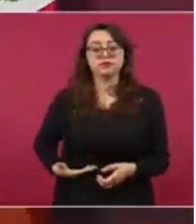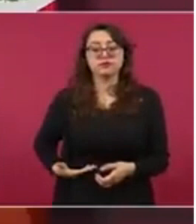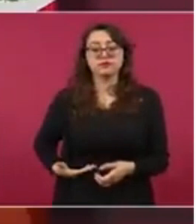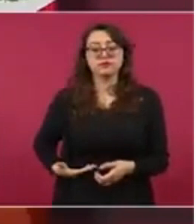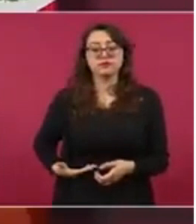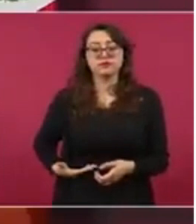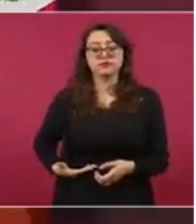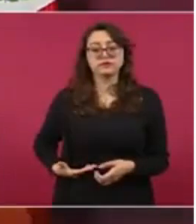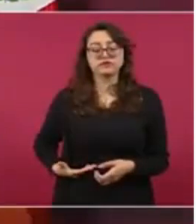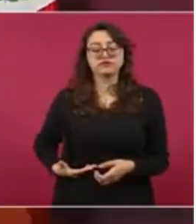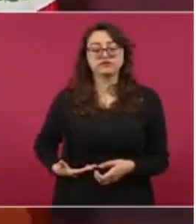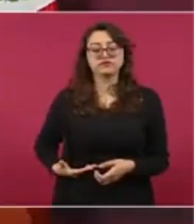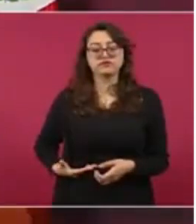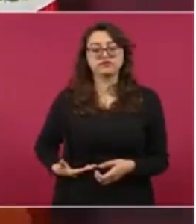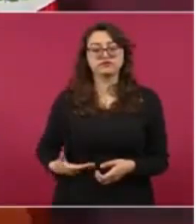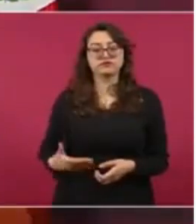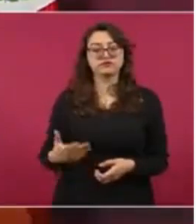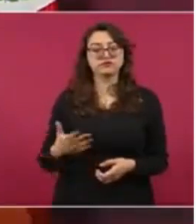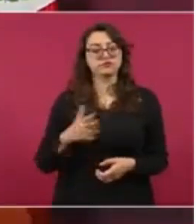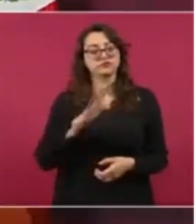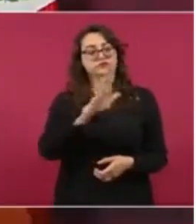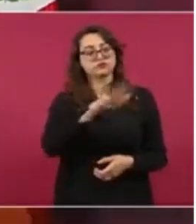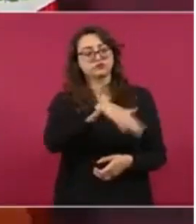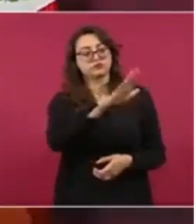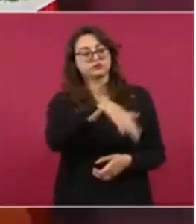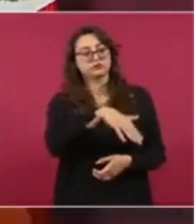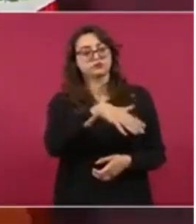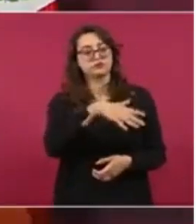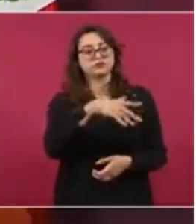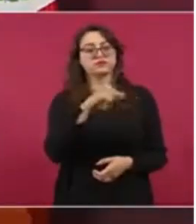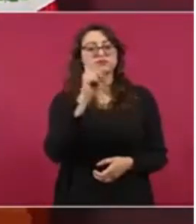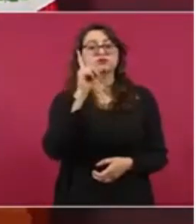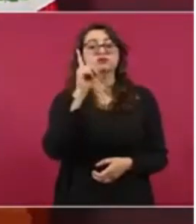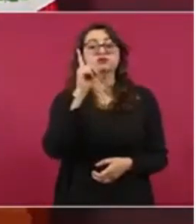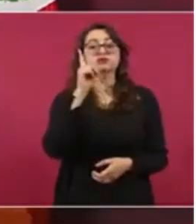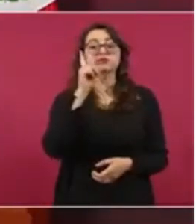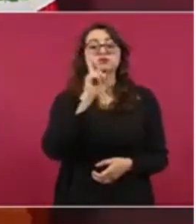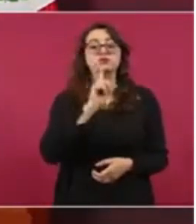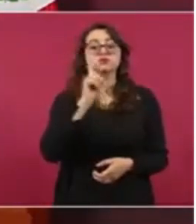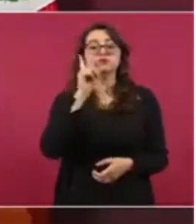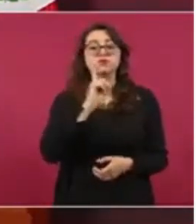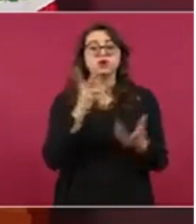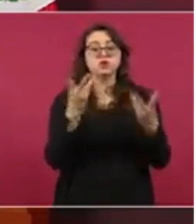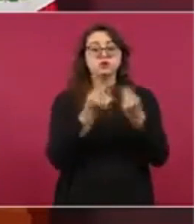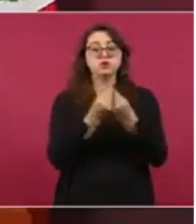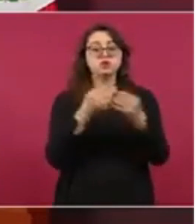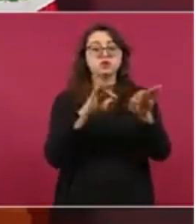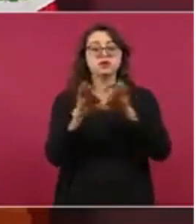Oficialía